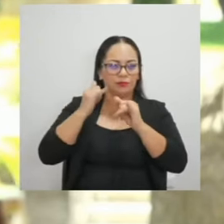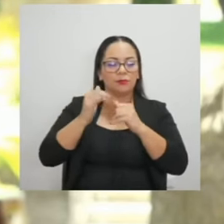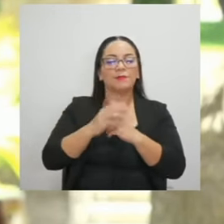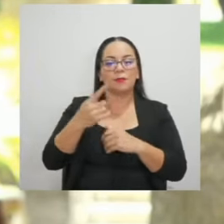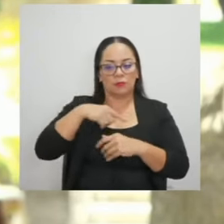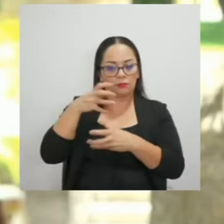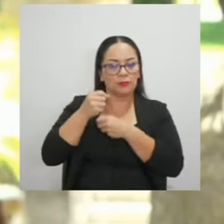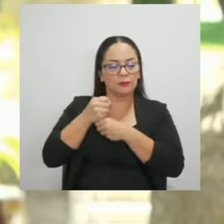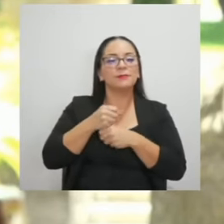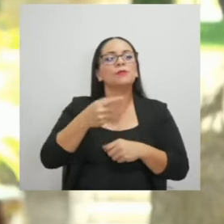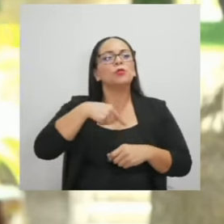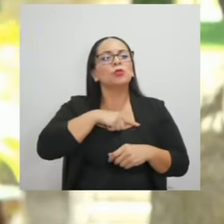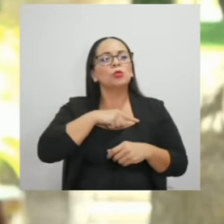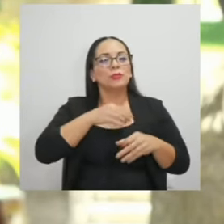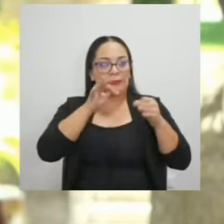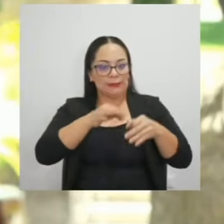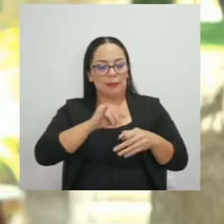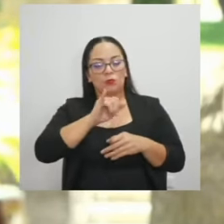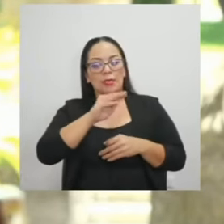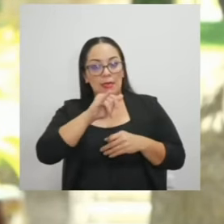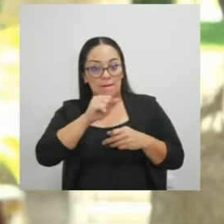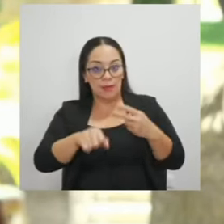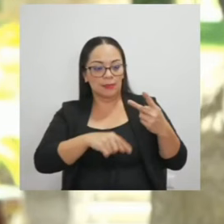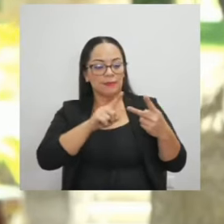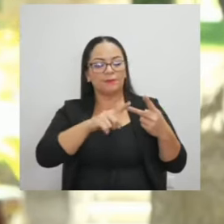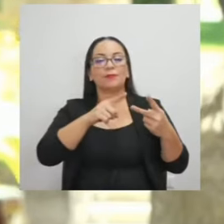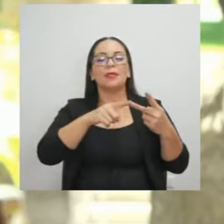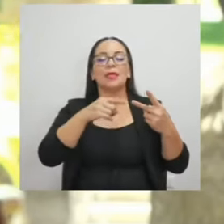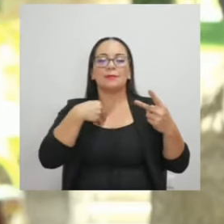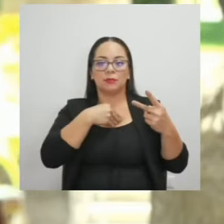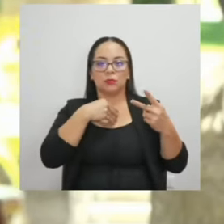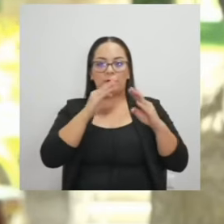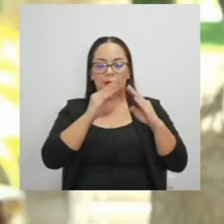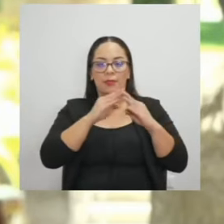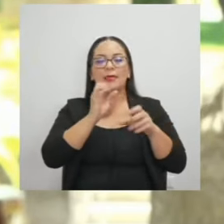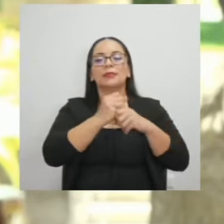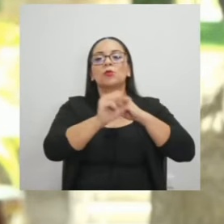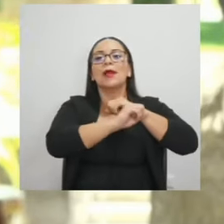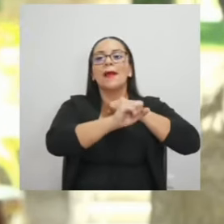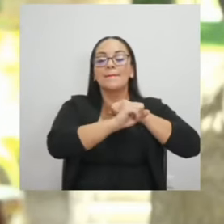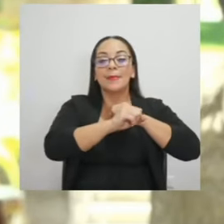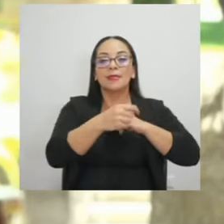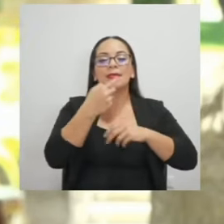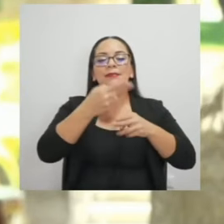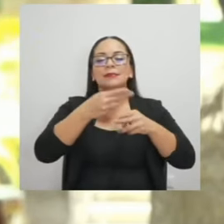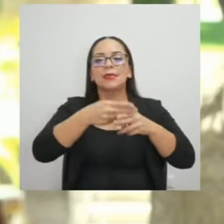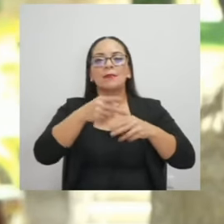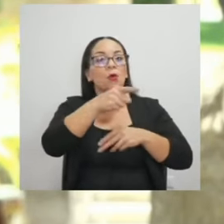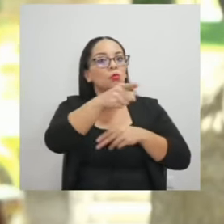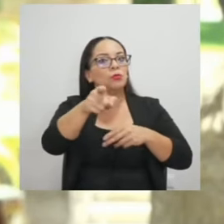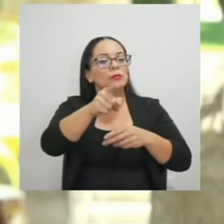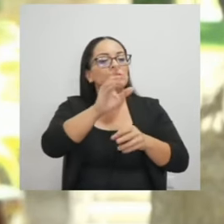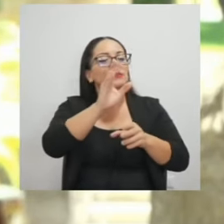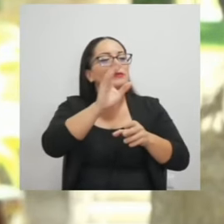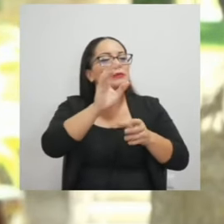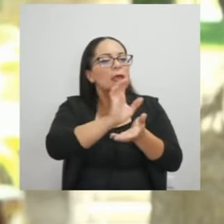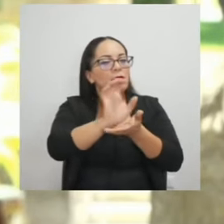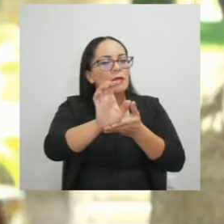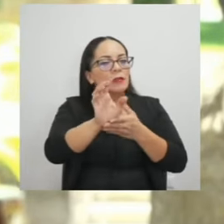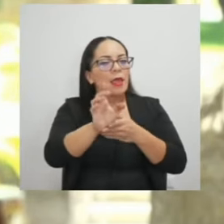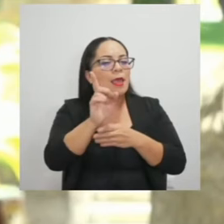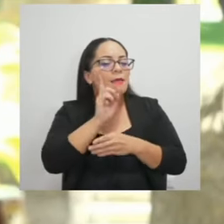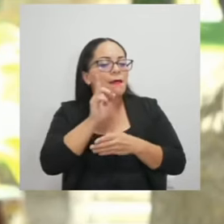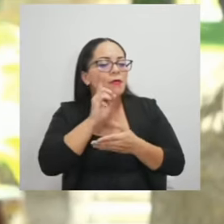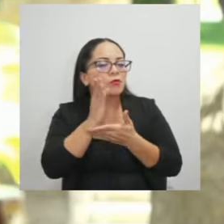vivienda, generar una campaña que se llama Evite engaños en la búsqueda del bono de vivienda. Y básicamente